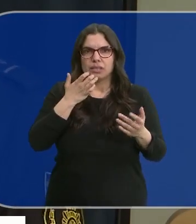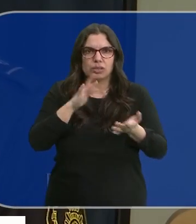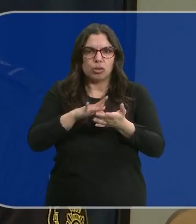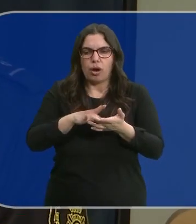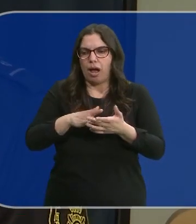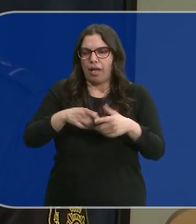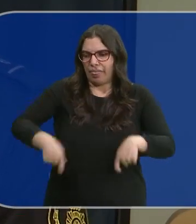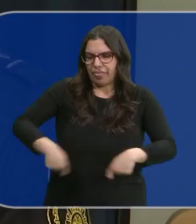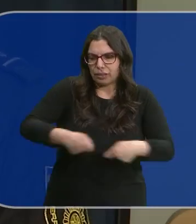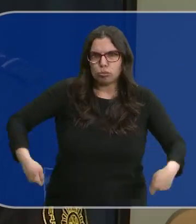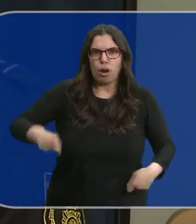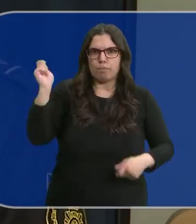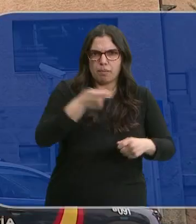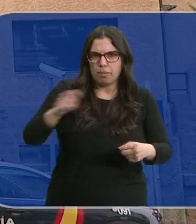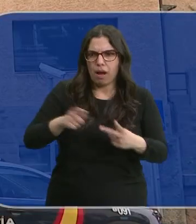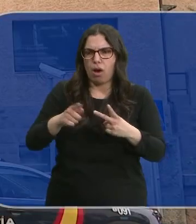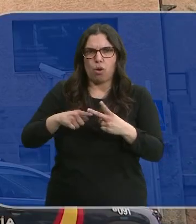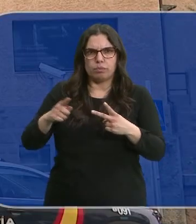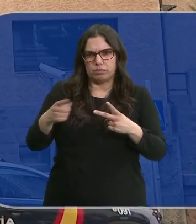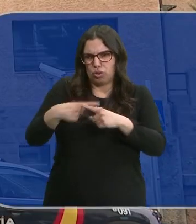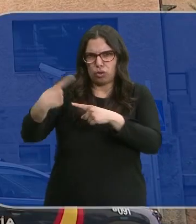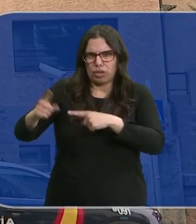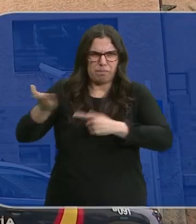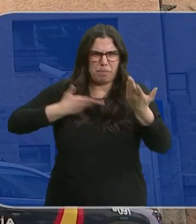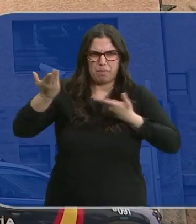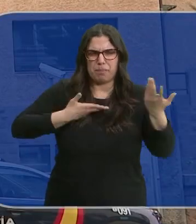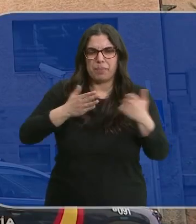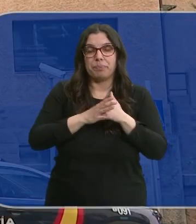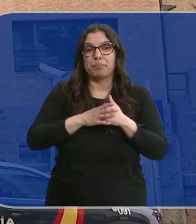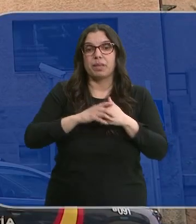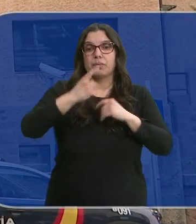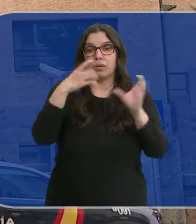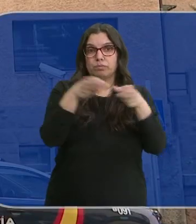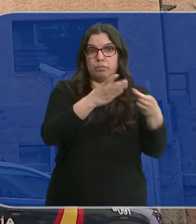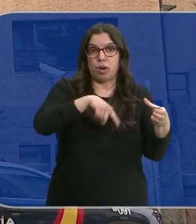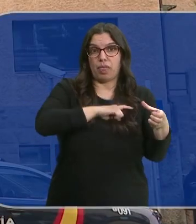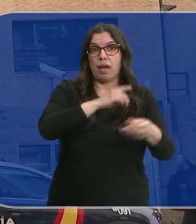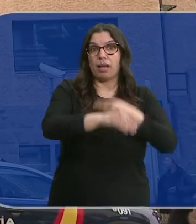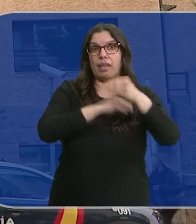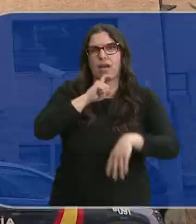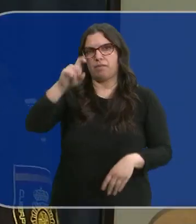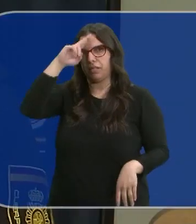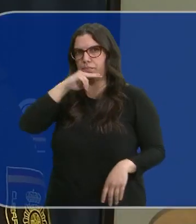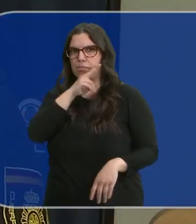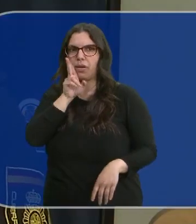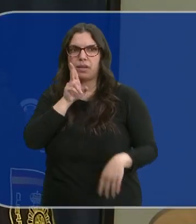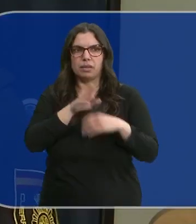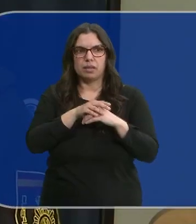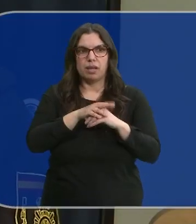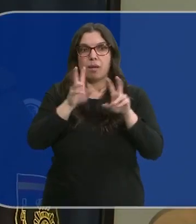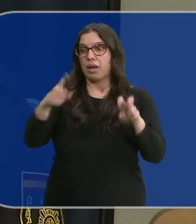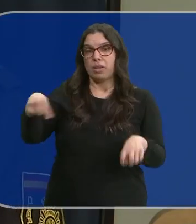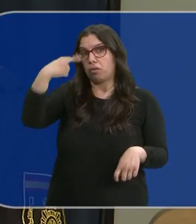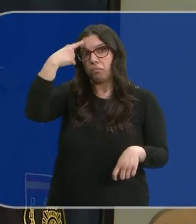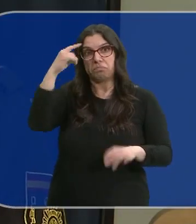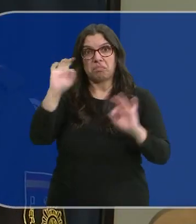había un cargador, pues le daban con el cargador. Lo primero que hicieron los agentes de la UFAM y Seguridad Ciudadana fue alertar a los padres. En principio no le habían echado